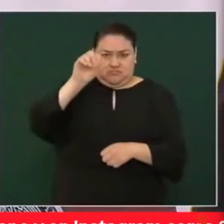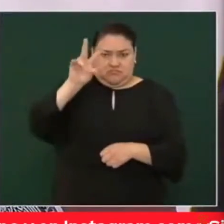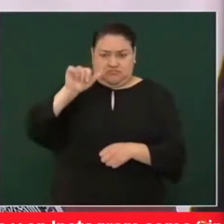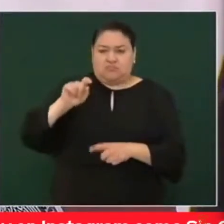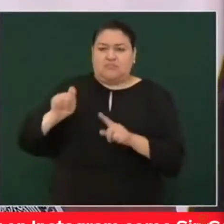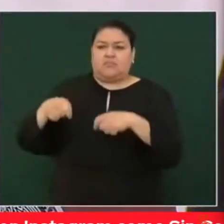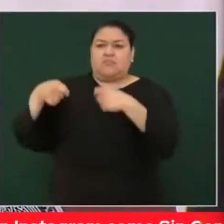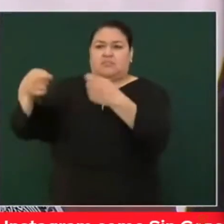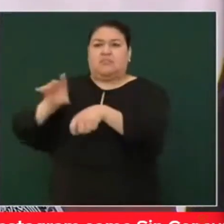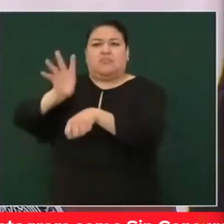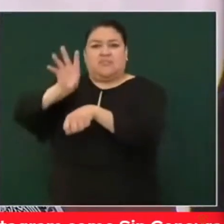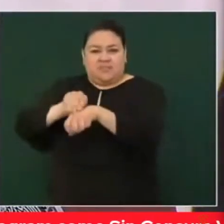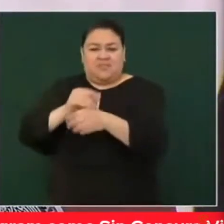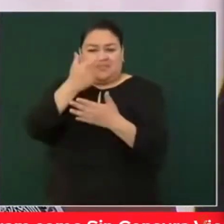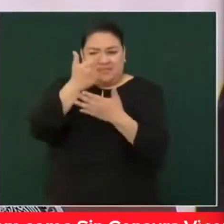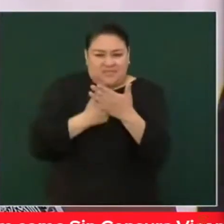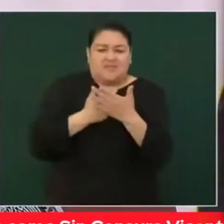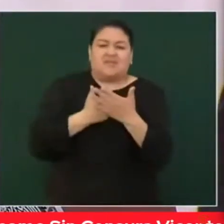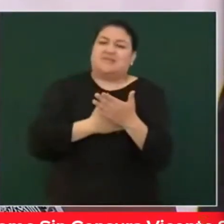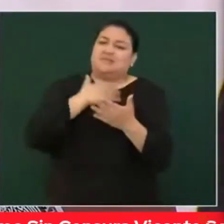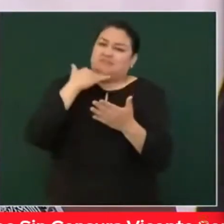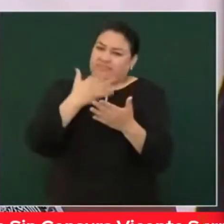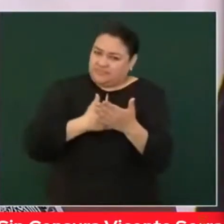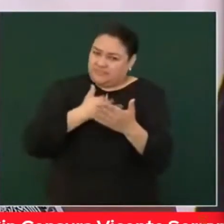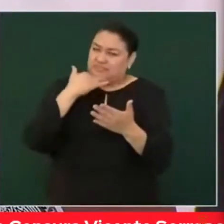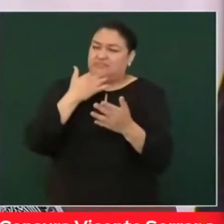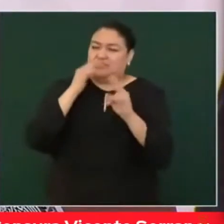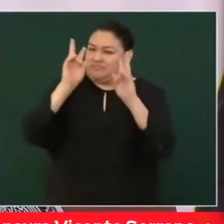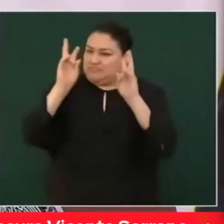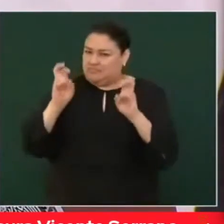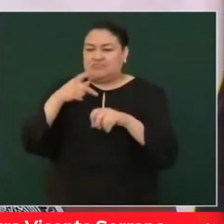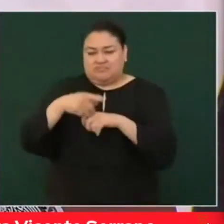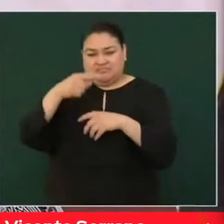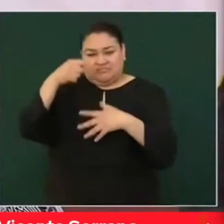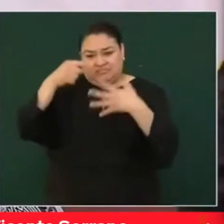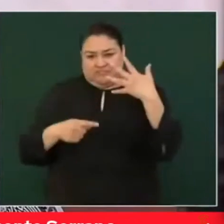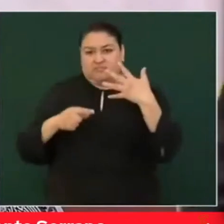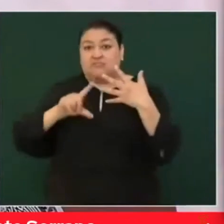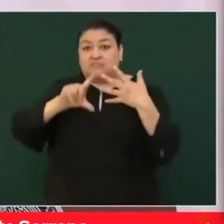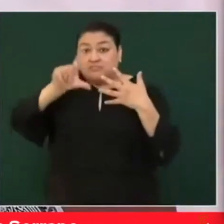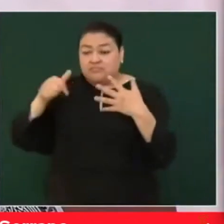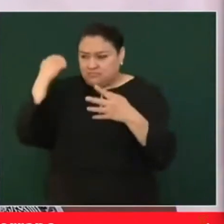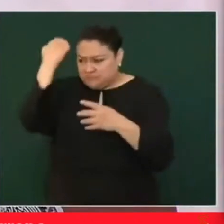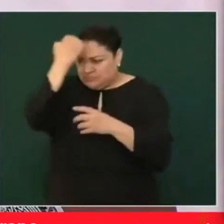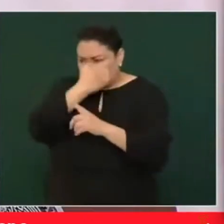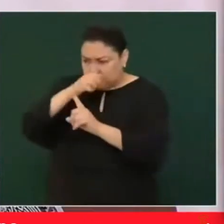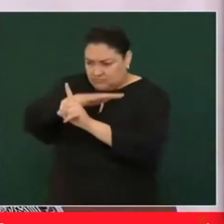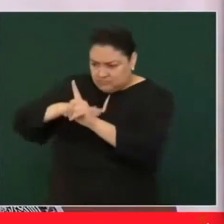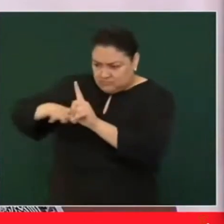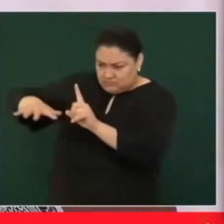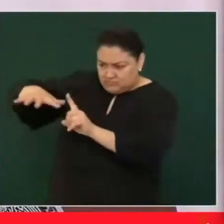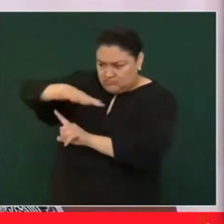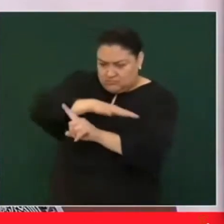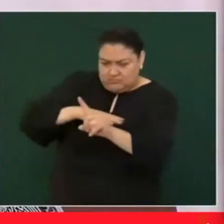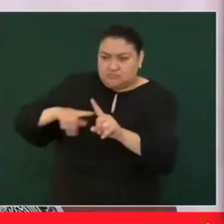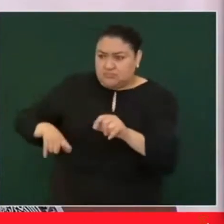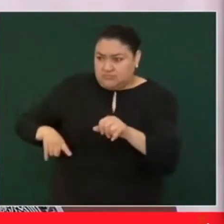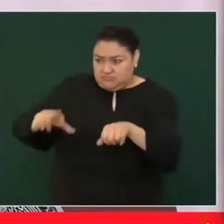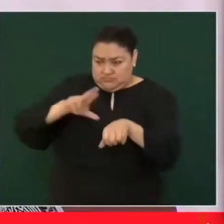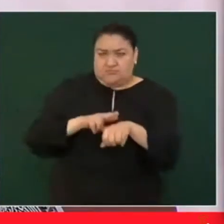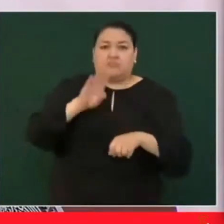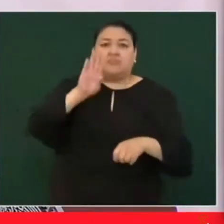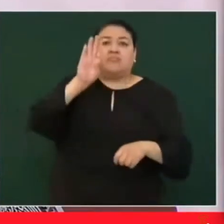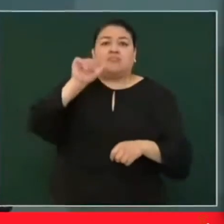tenía muchos vicios con temas muy altos. Sin embargo, se hizo un análisis y un estudio por parte del gobernador